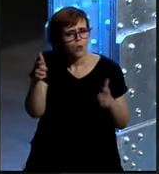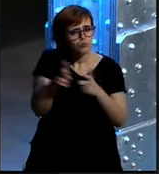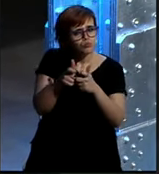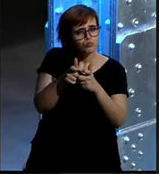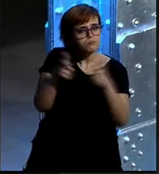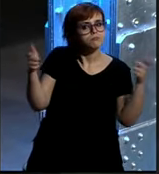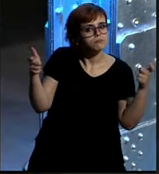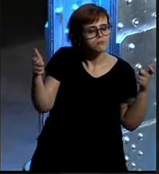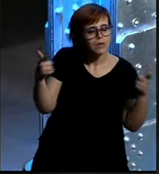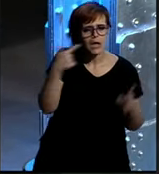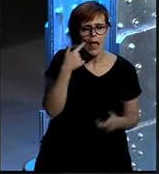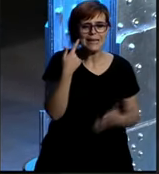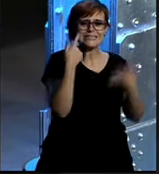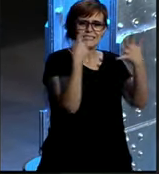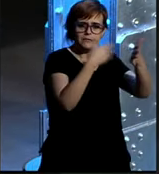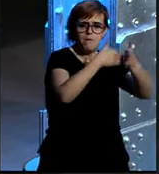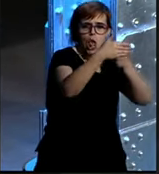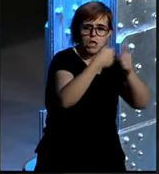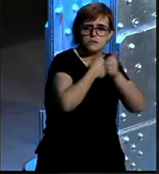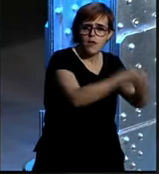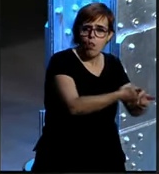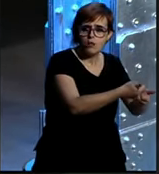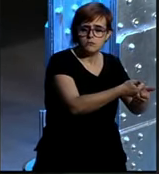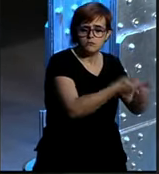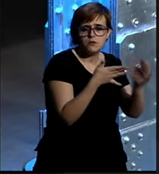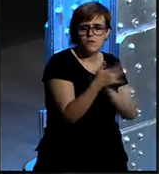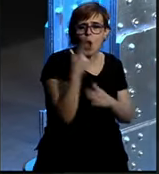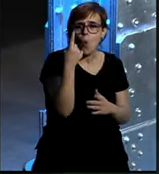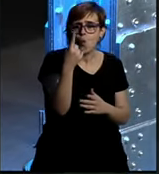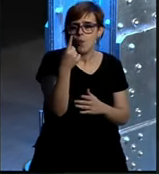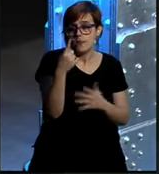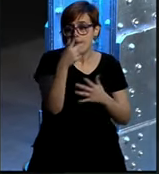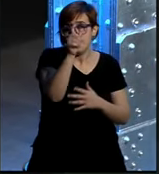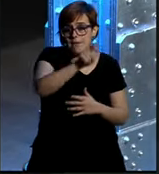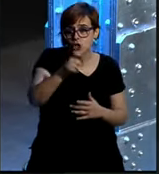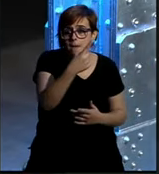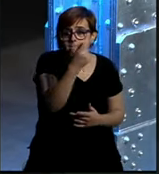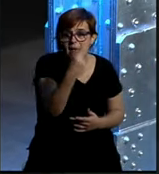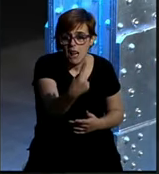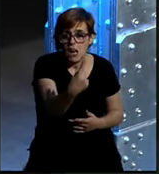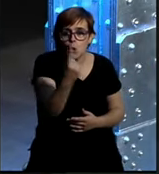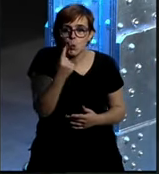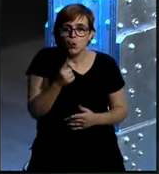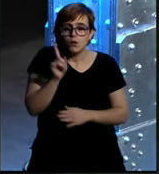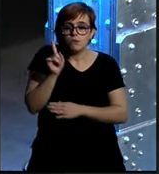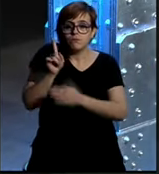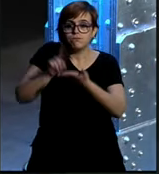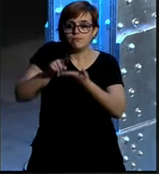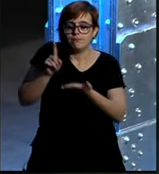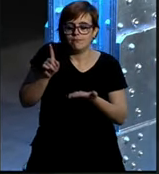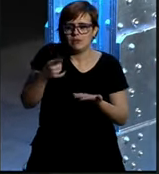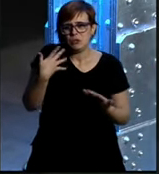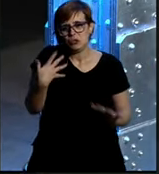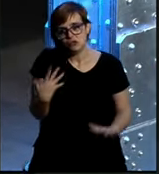hombre si tienes 6 millones y pico de seguidores es menos del 1 por 1000 entonces vale que tengas una